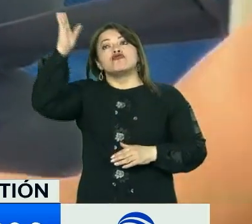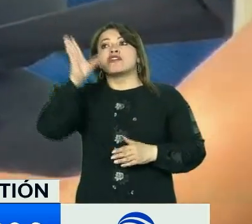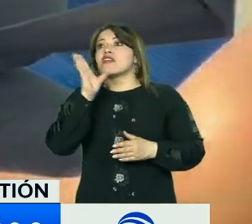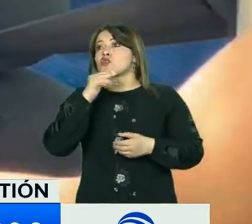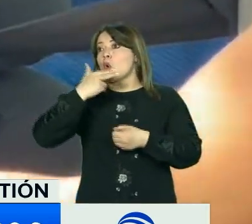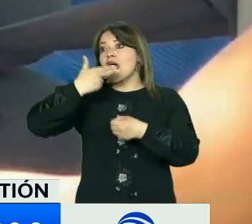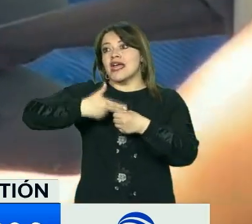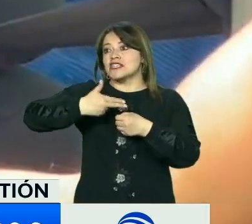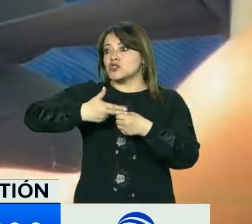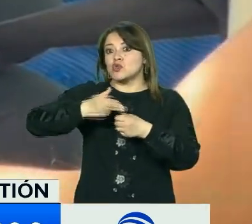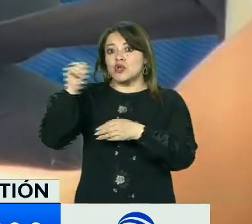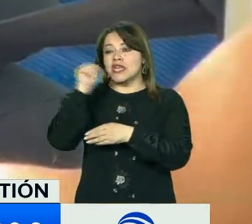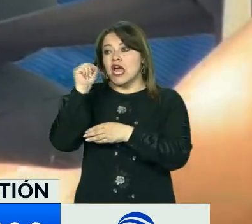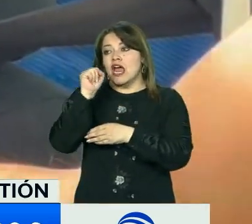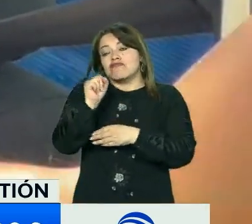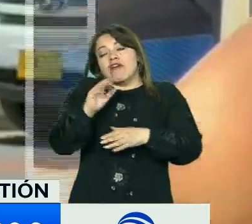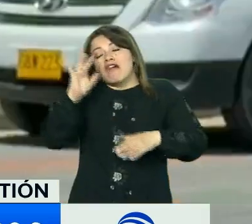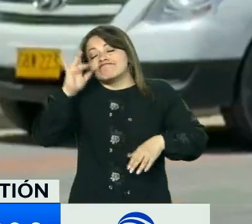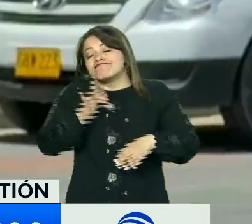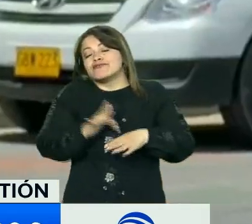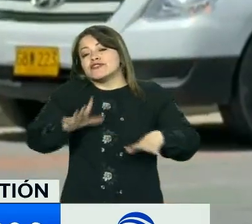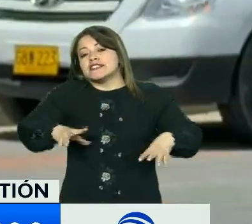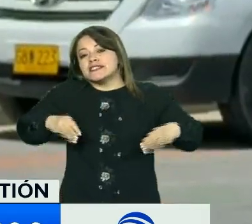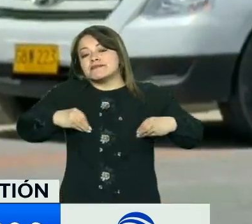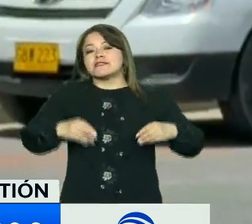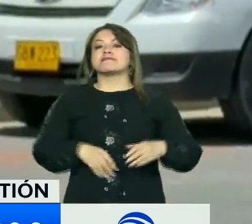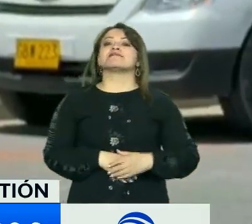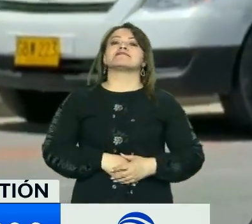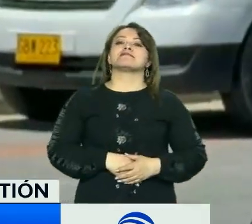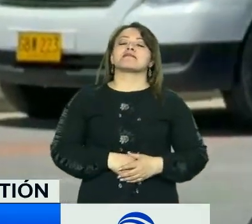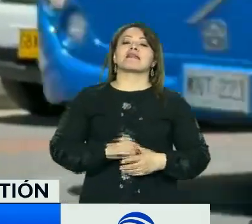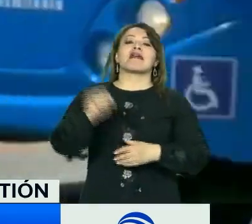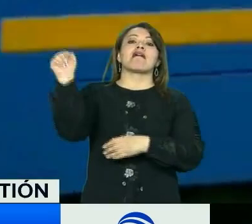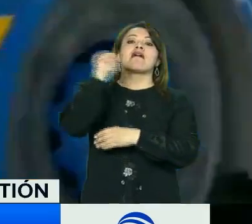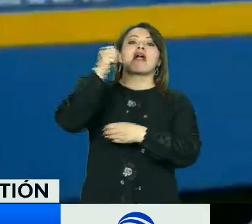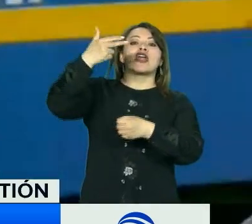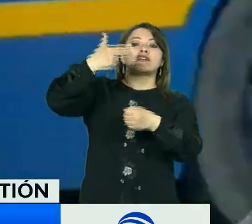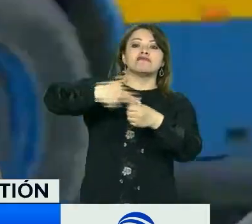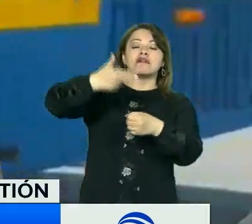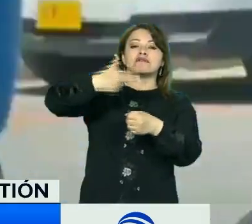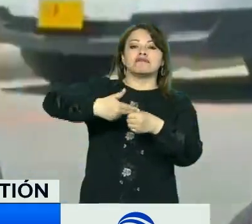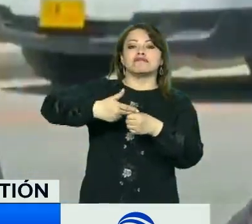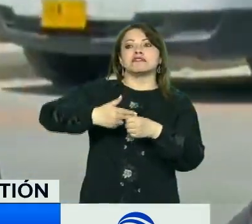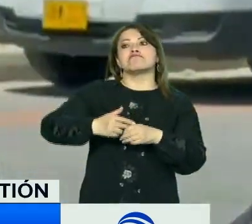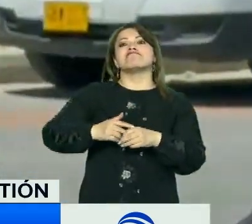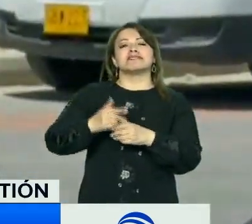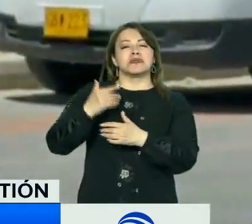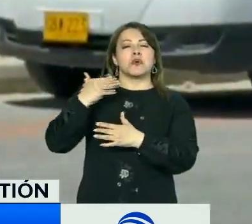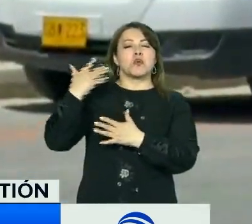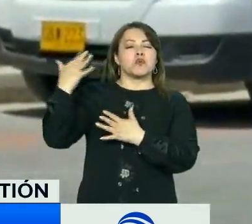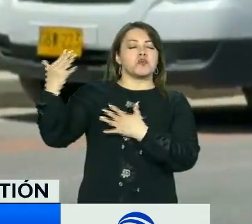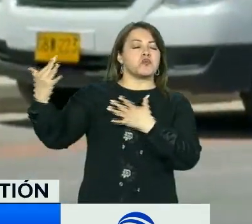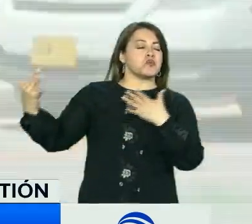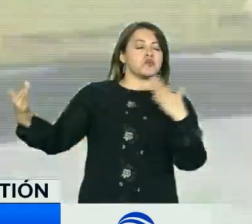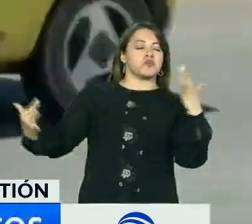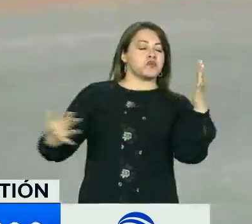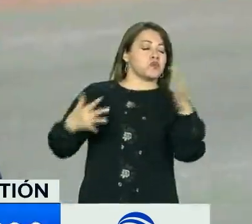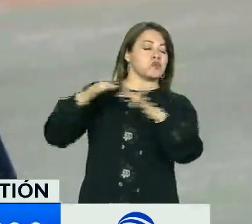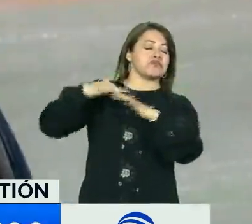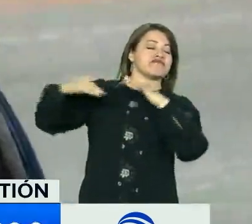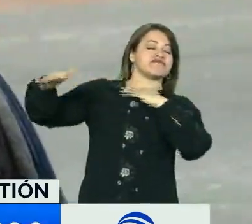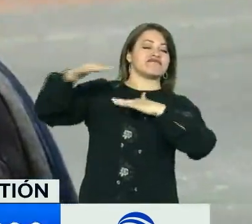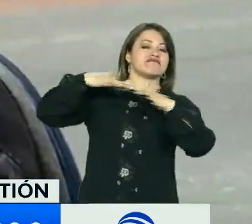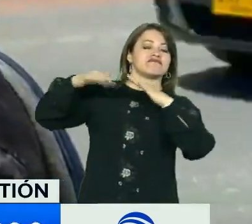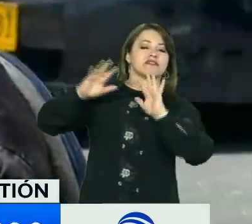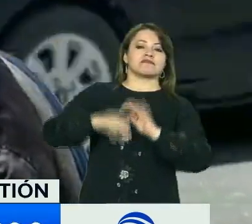en el planeta, pues toca modificarnos. Los carros de combustión, pues sacan mucho más humo. Siento que eso sería mucho mejor. Por ahí